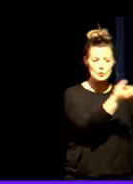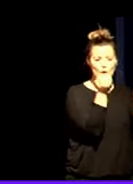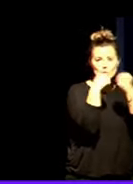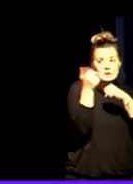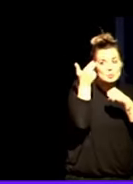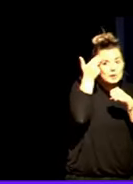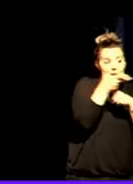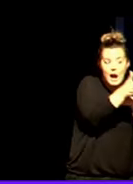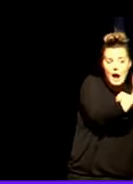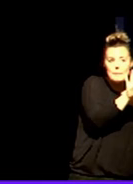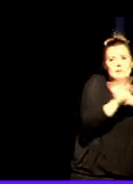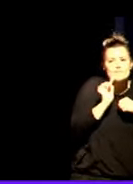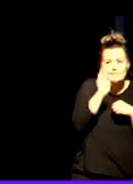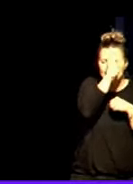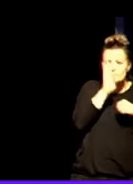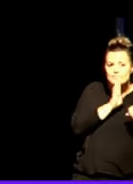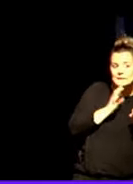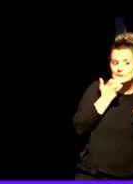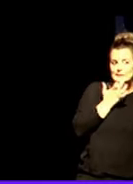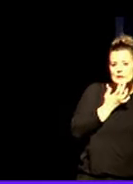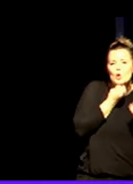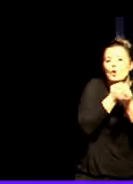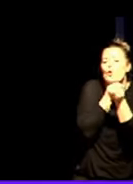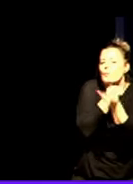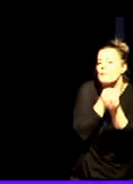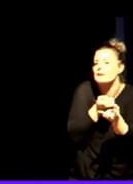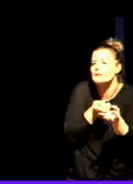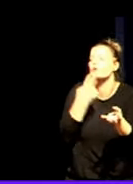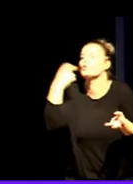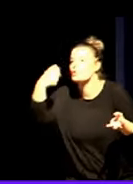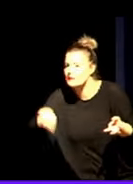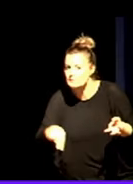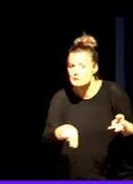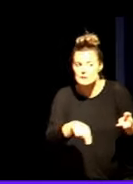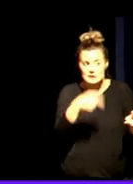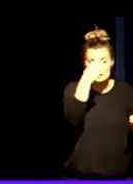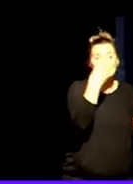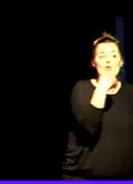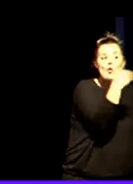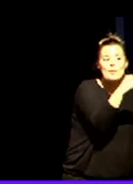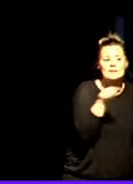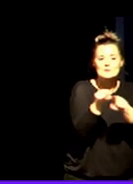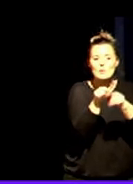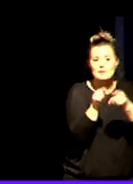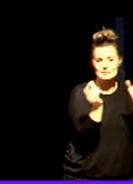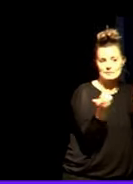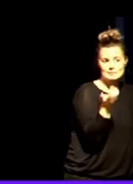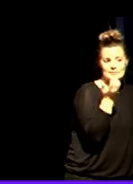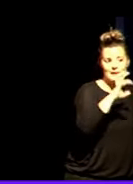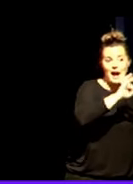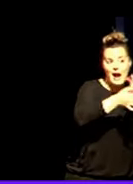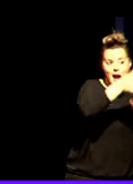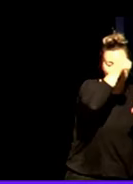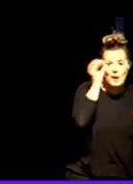escondidas de compartirlas las comparten con chicos y chicas que también las presentan porque entienden que ese chico ese amigo esa